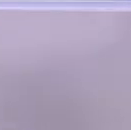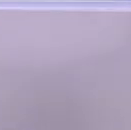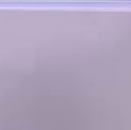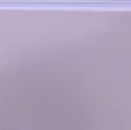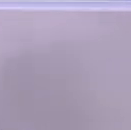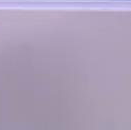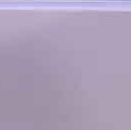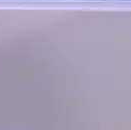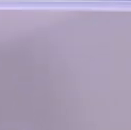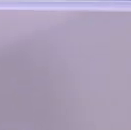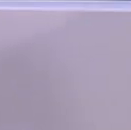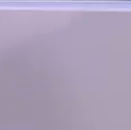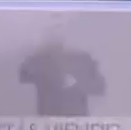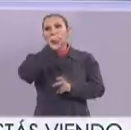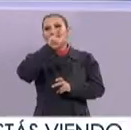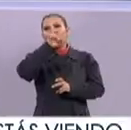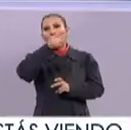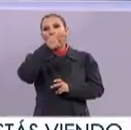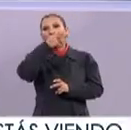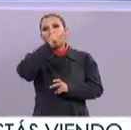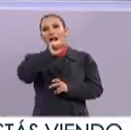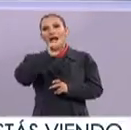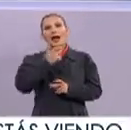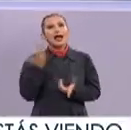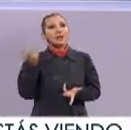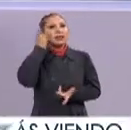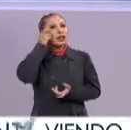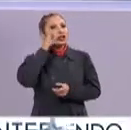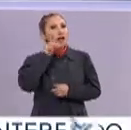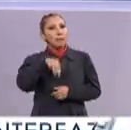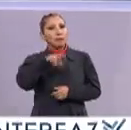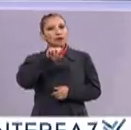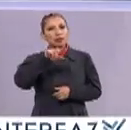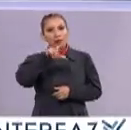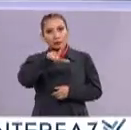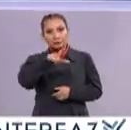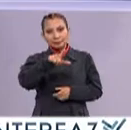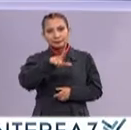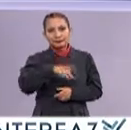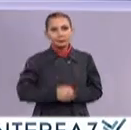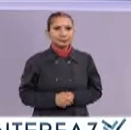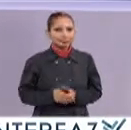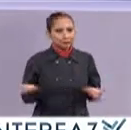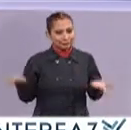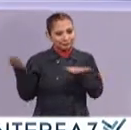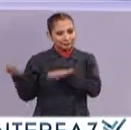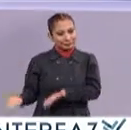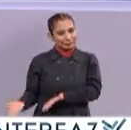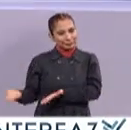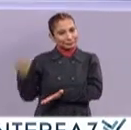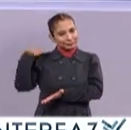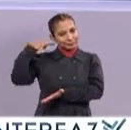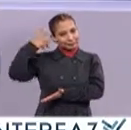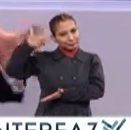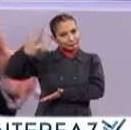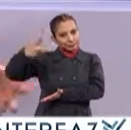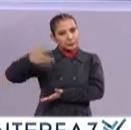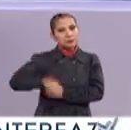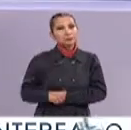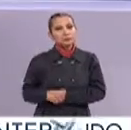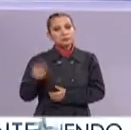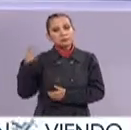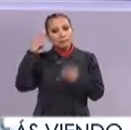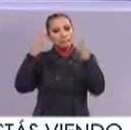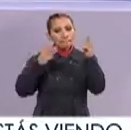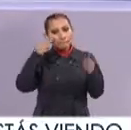Continuamos hablando Con la doctora Sara Gabriela Basánchez Directora del Museo Nacional De Arte El Munal Que se encuentra Ahí en Tacuba 8 Y